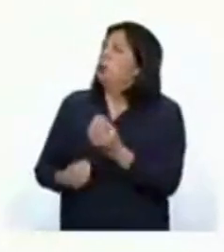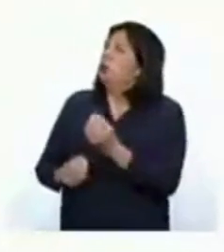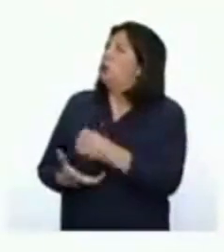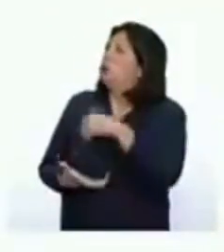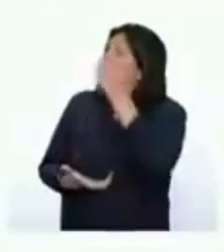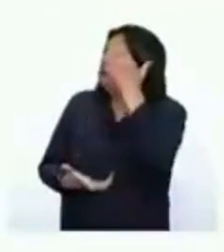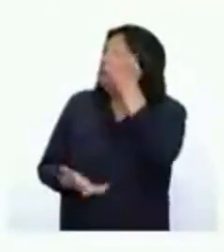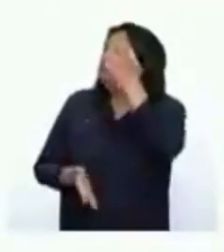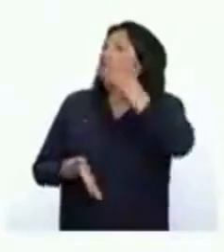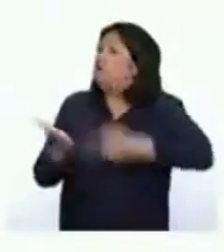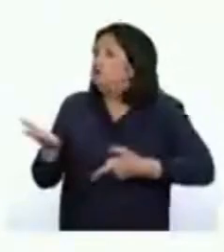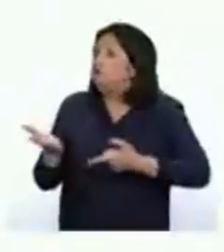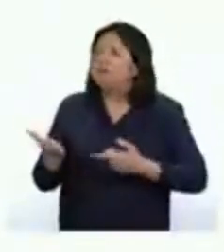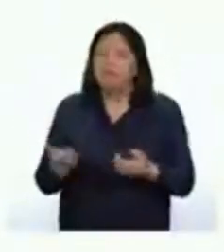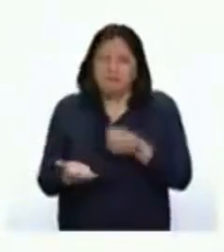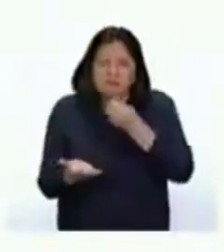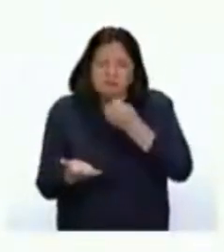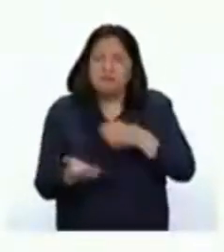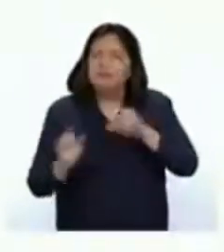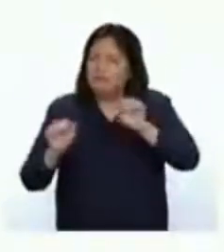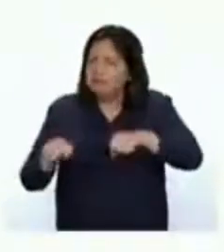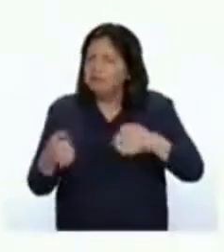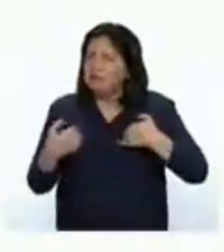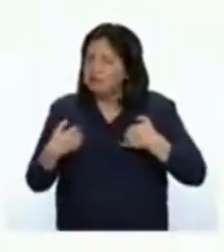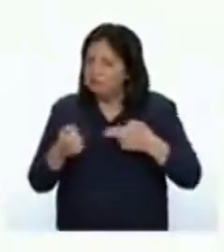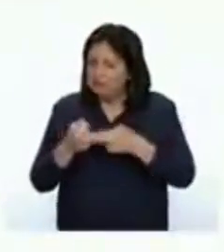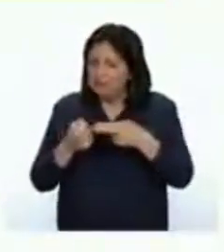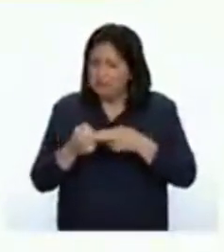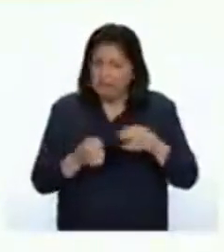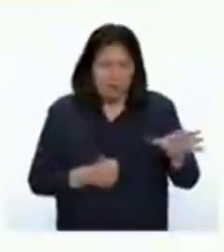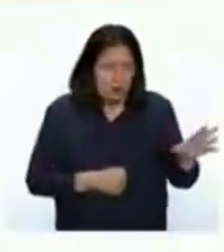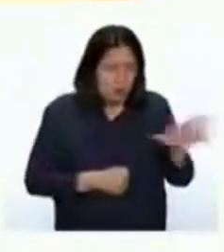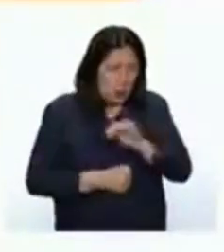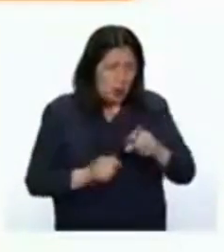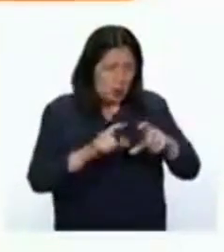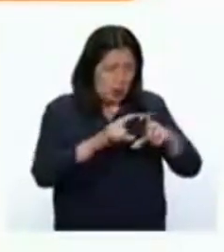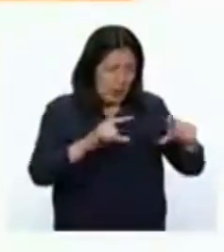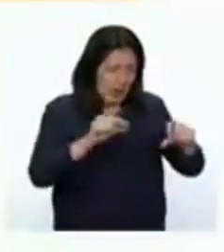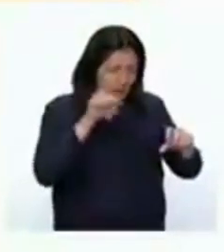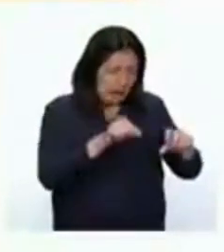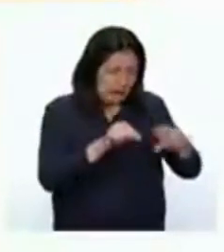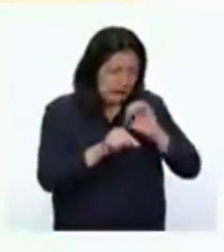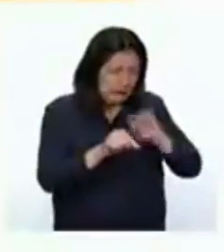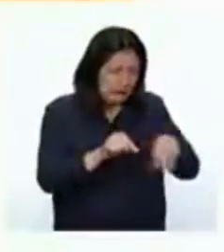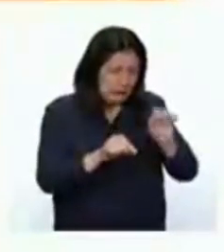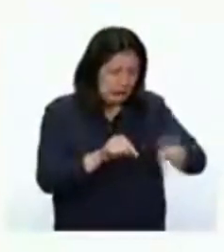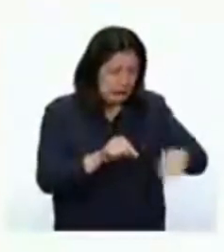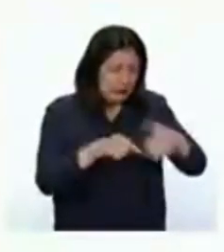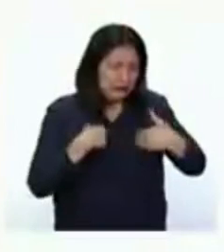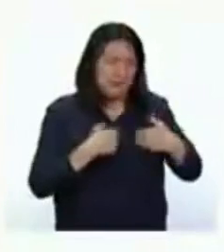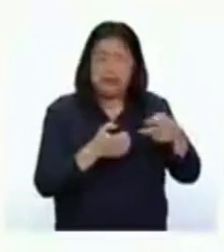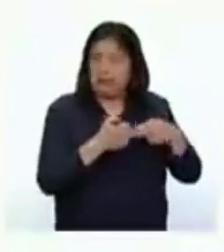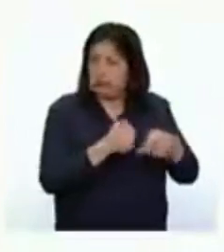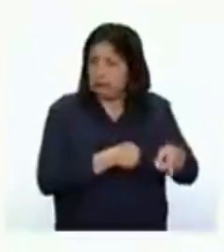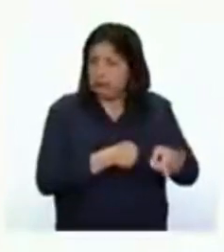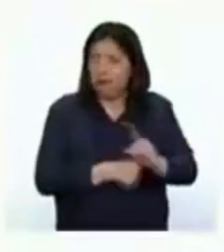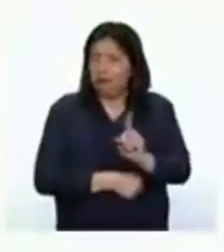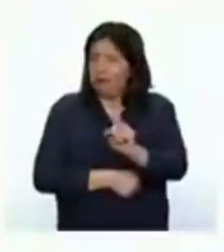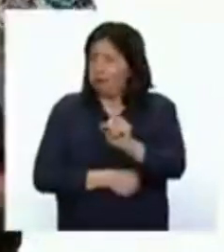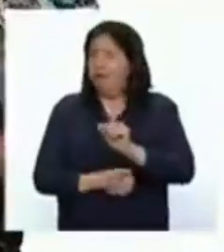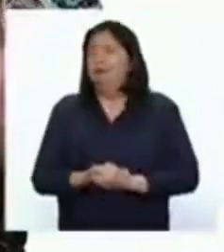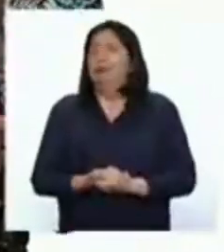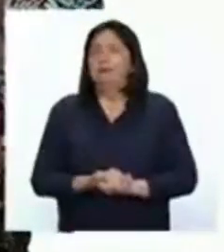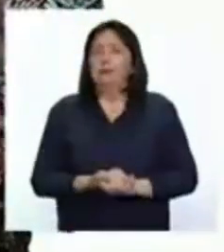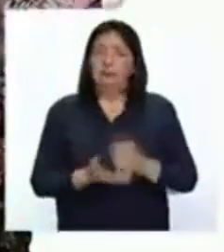saber qué alimentos tienen hierro? ¿Acaso vienen todos con una etiqueta grande que dice rico en hierro? Pues no.